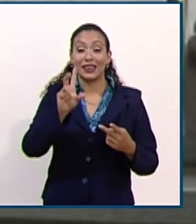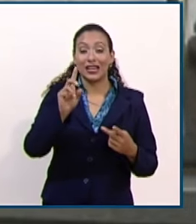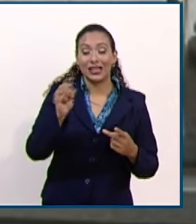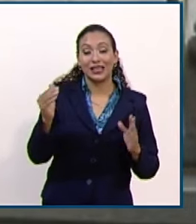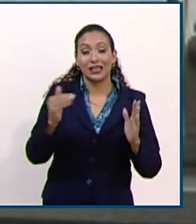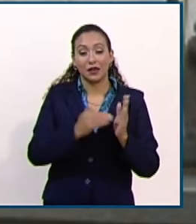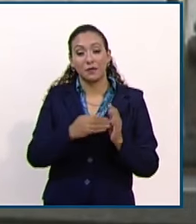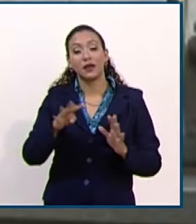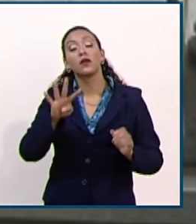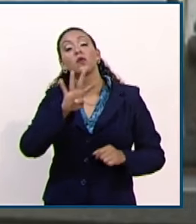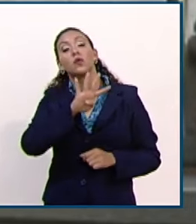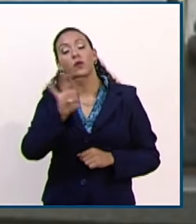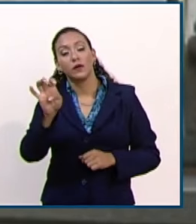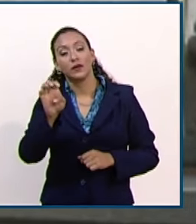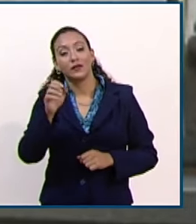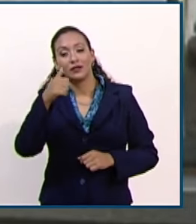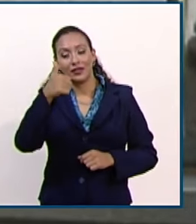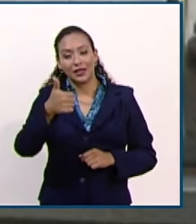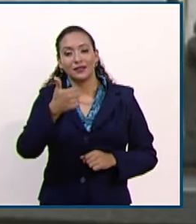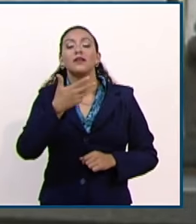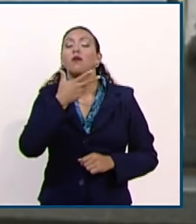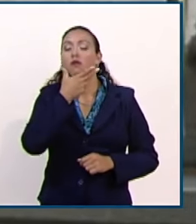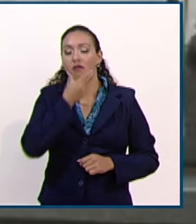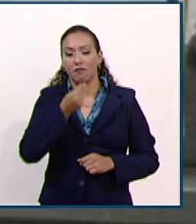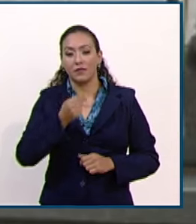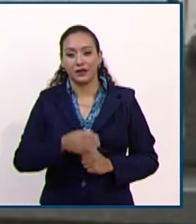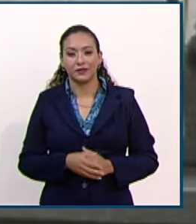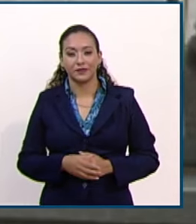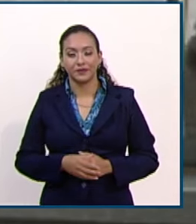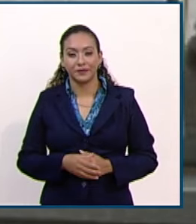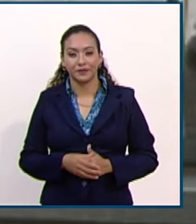.406 son hombres.